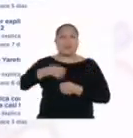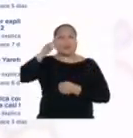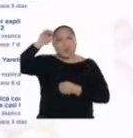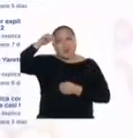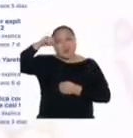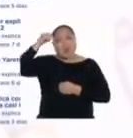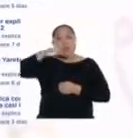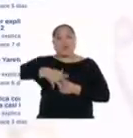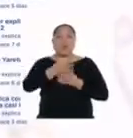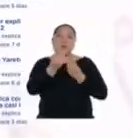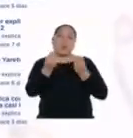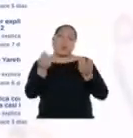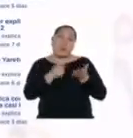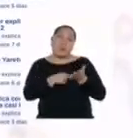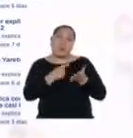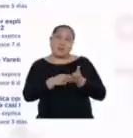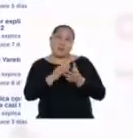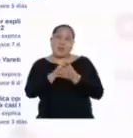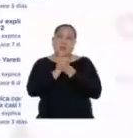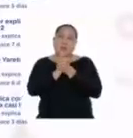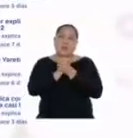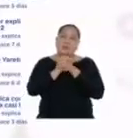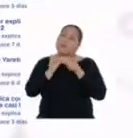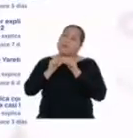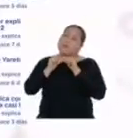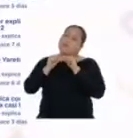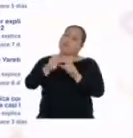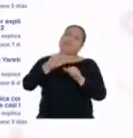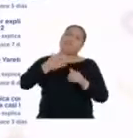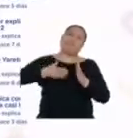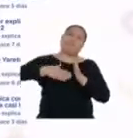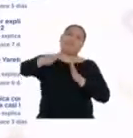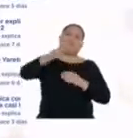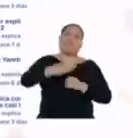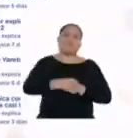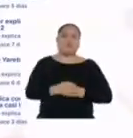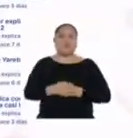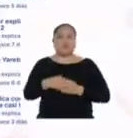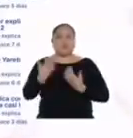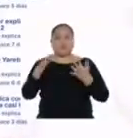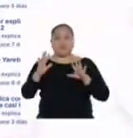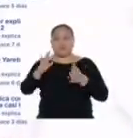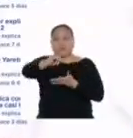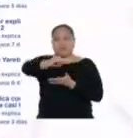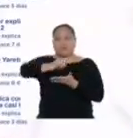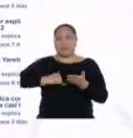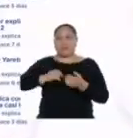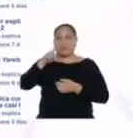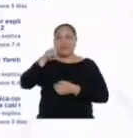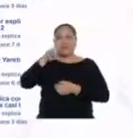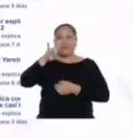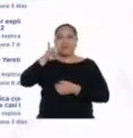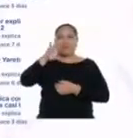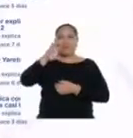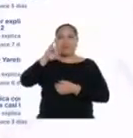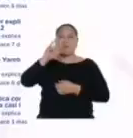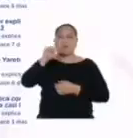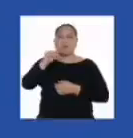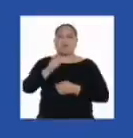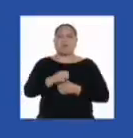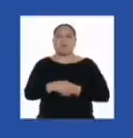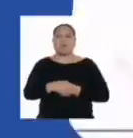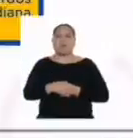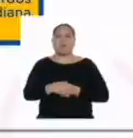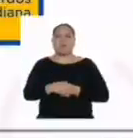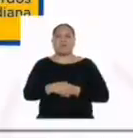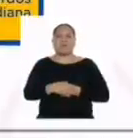Recuerda que en muchos casos serán amigos y amigas para siempre. Ahora, siguiente mensaje. De Lucía Guerra 2005.